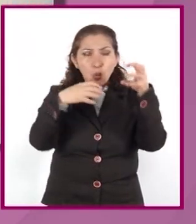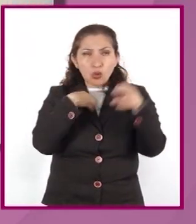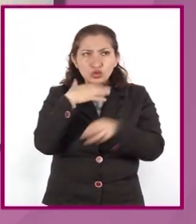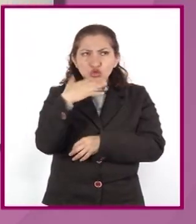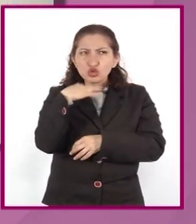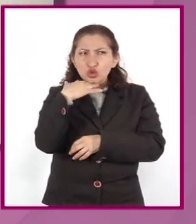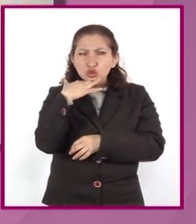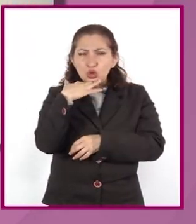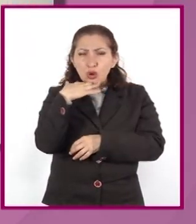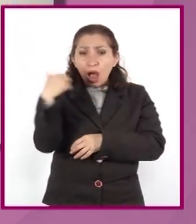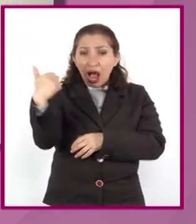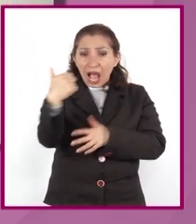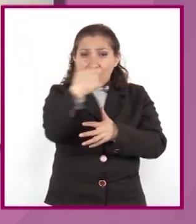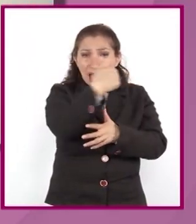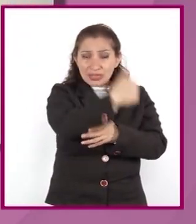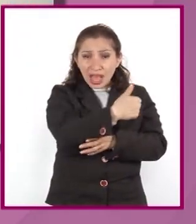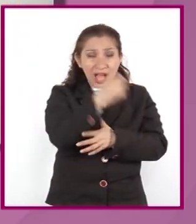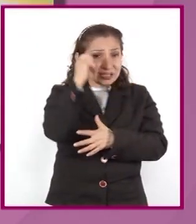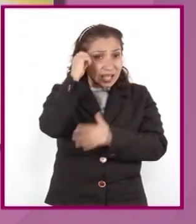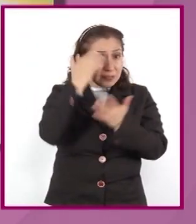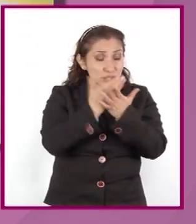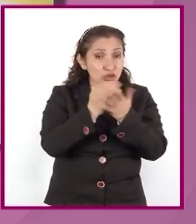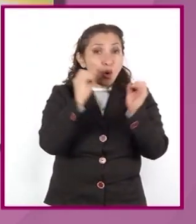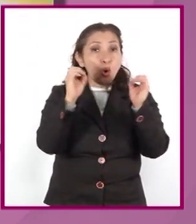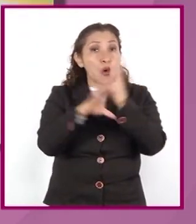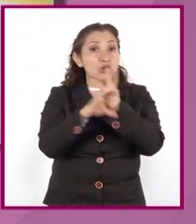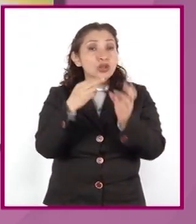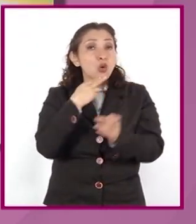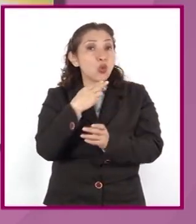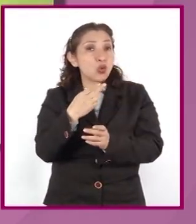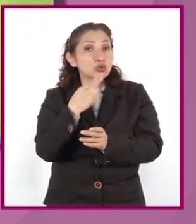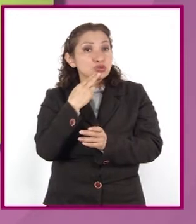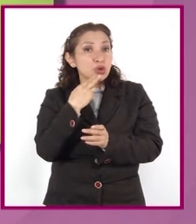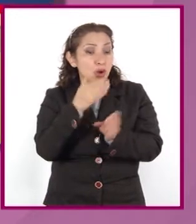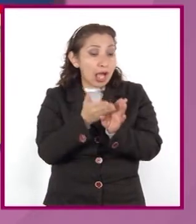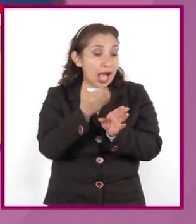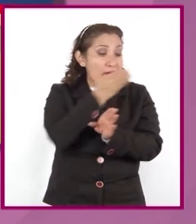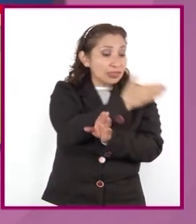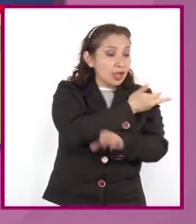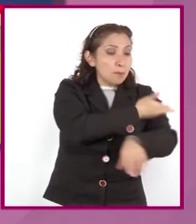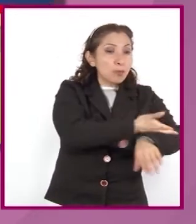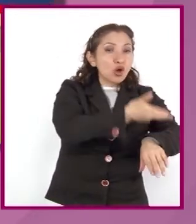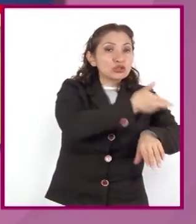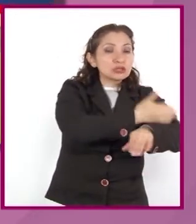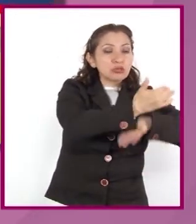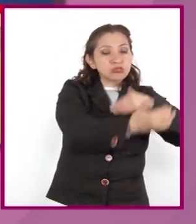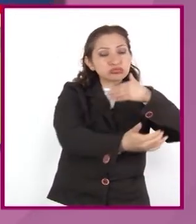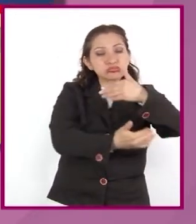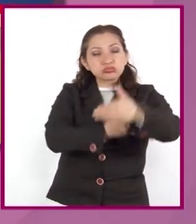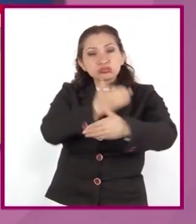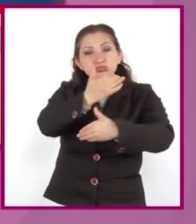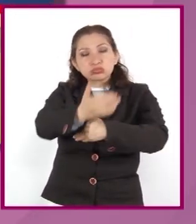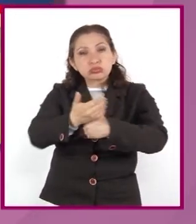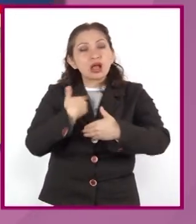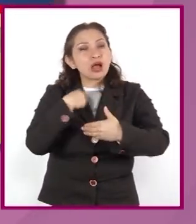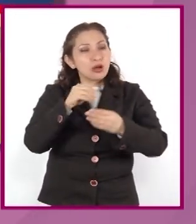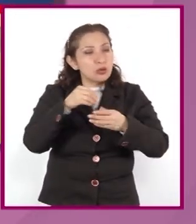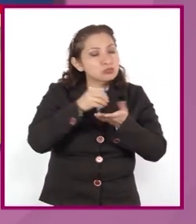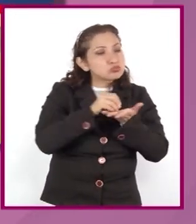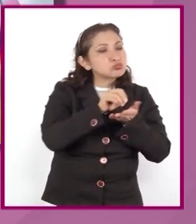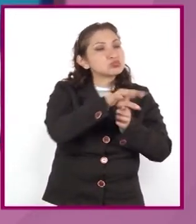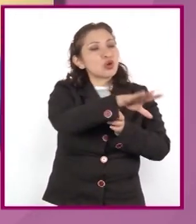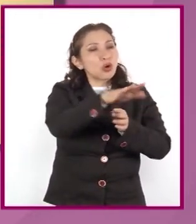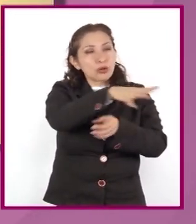Cada uno de los bienes y servicios que utilizamos pasan por un largo proceso que tiene efecto en la economía, en la sociedad,